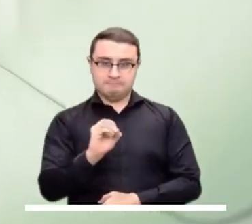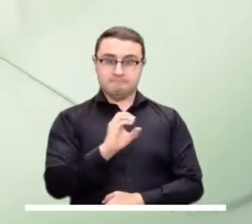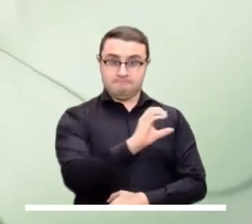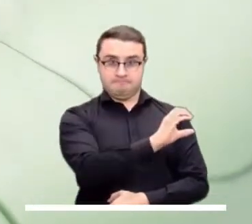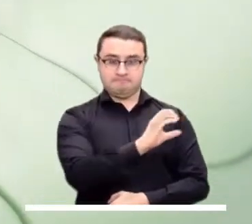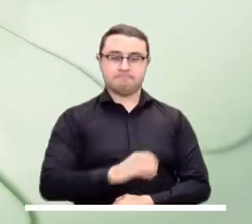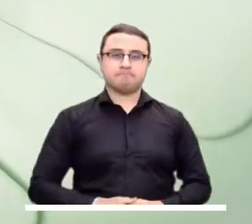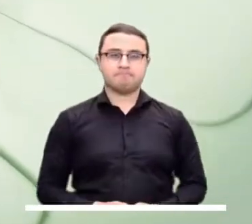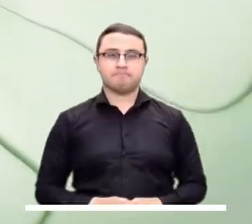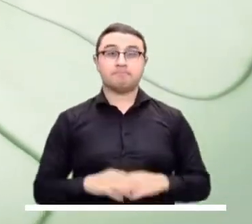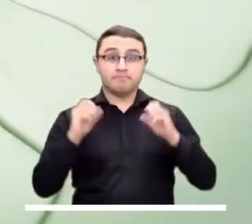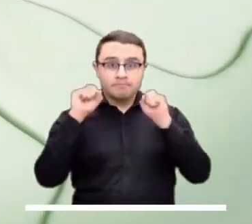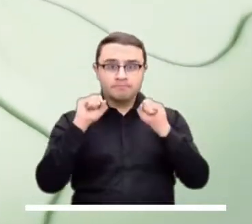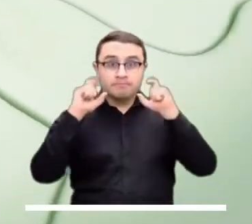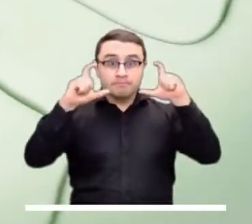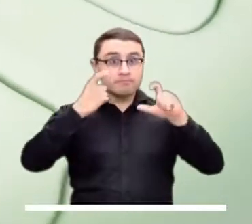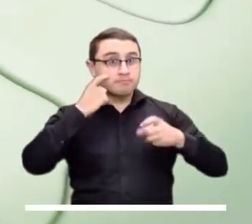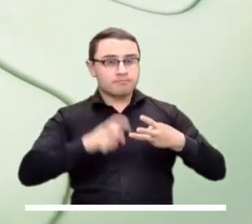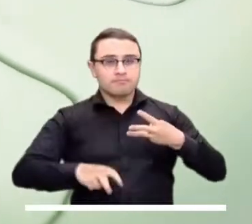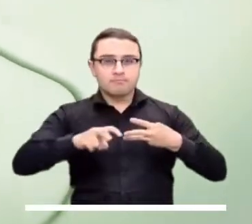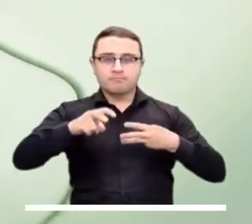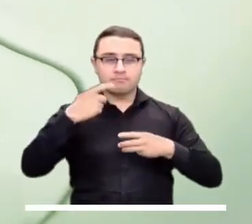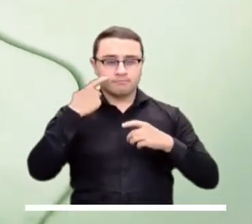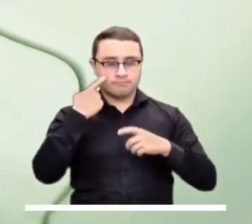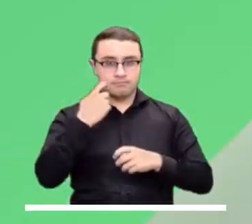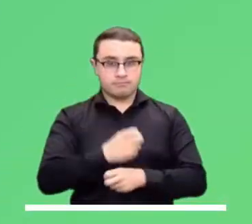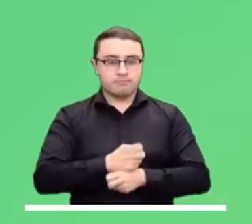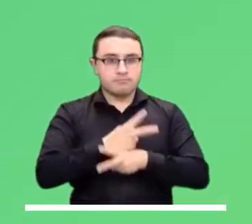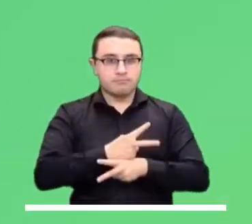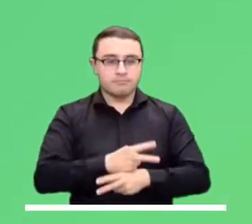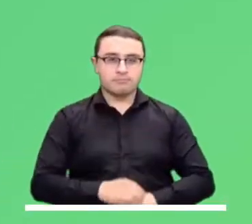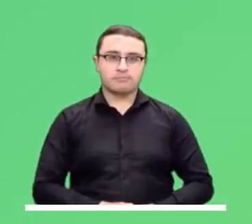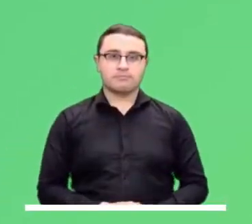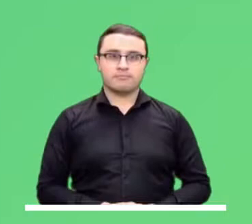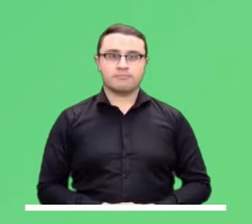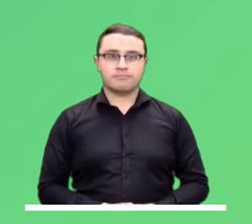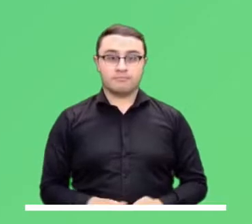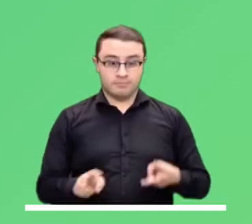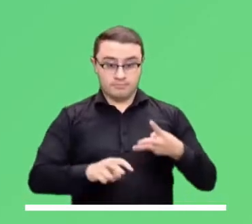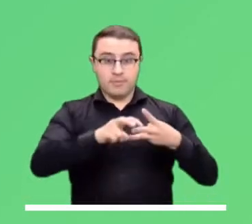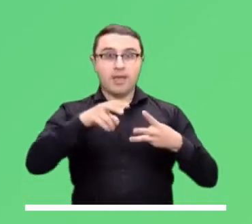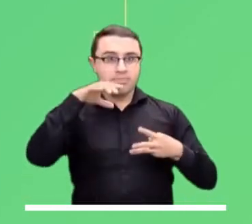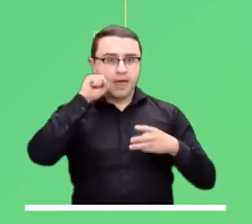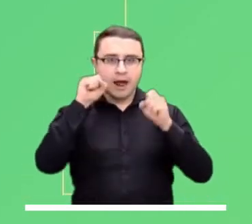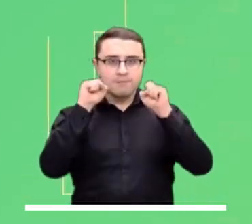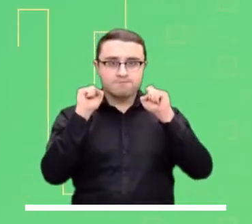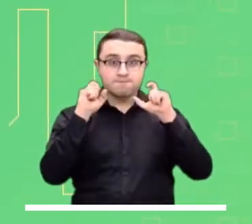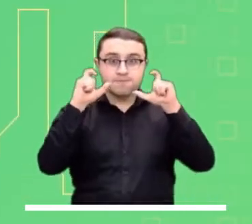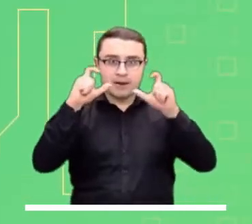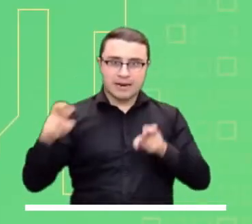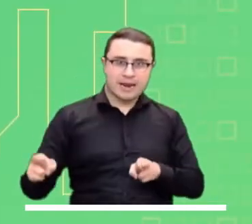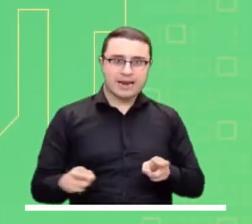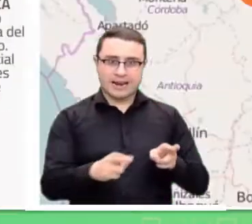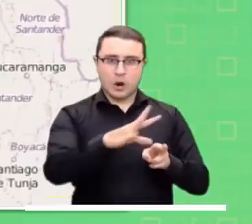en el norte, centro, oriente y occidente de la ciudad. Veamos ahora las alertas que se encuentran activas.